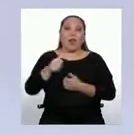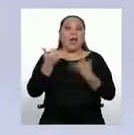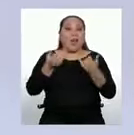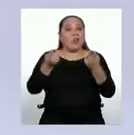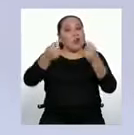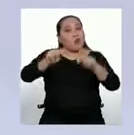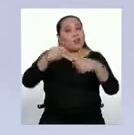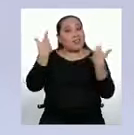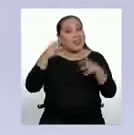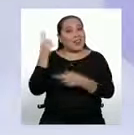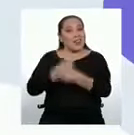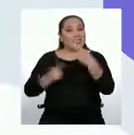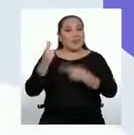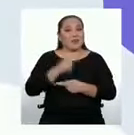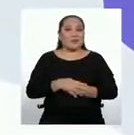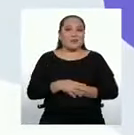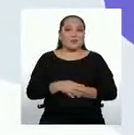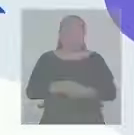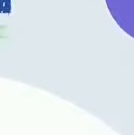comercial. Ya regresamos.